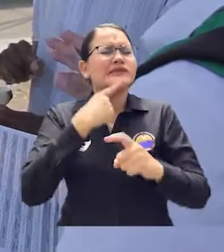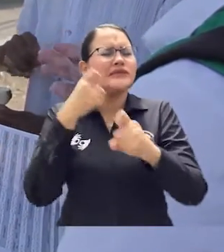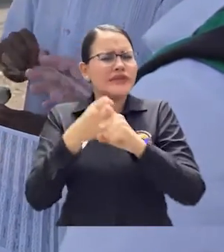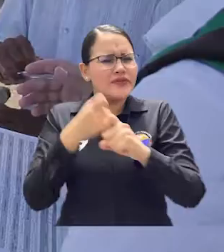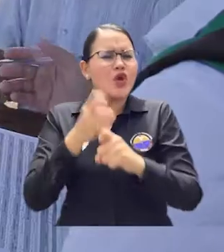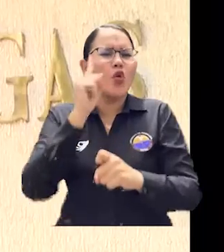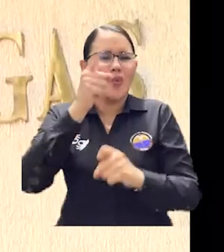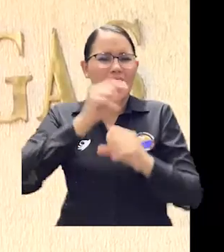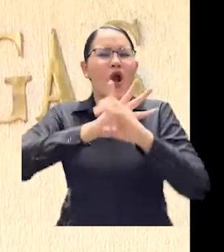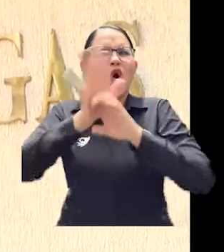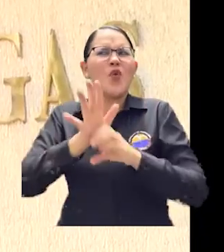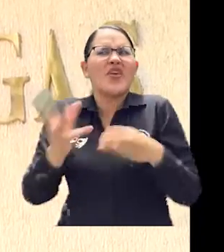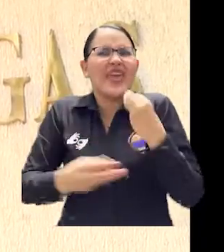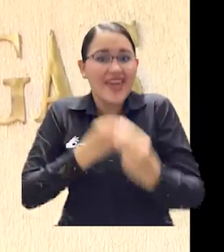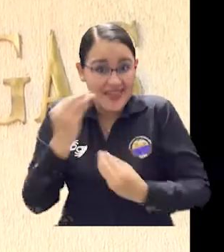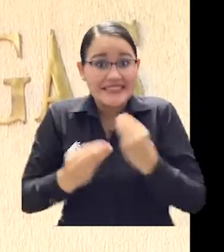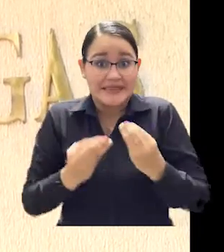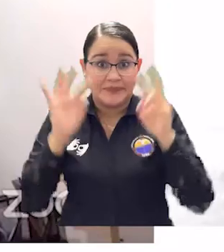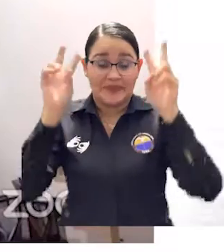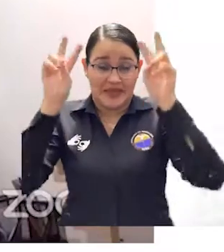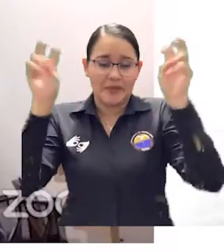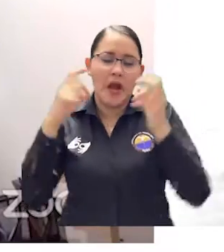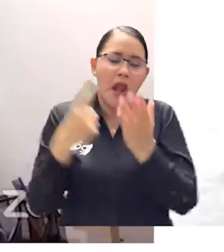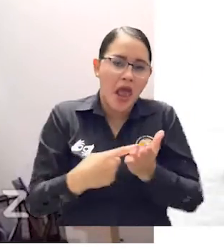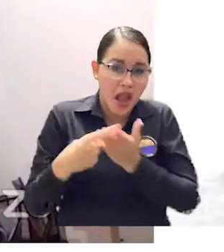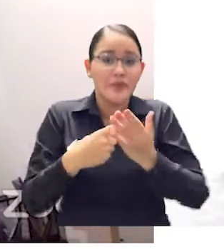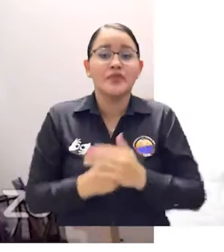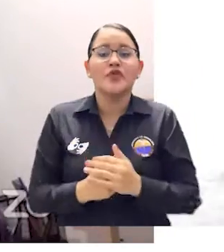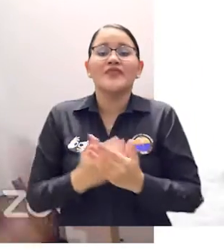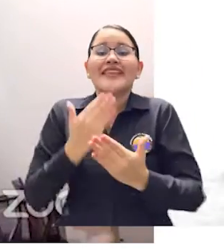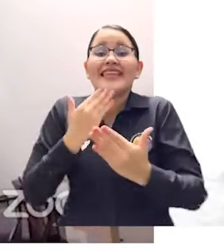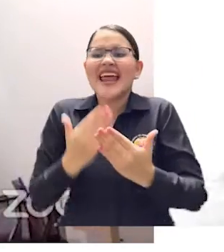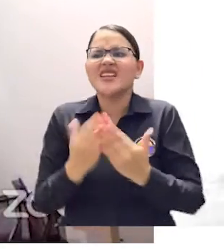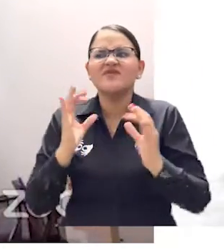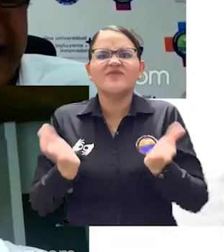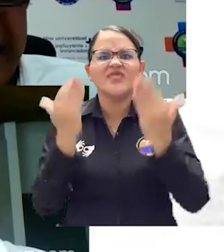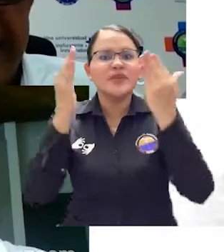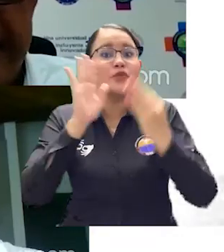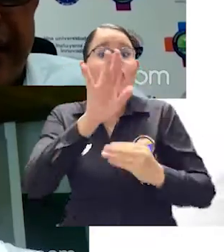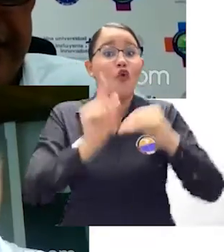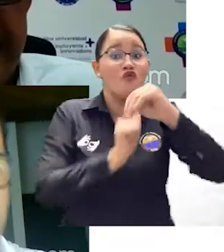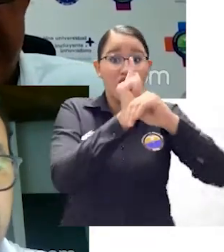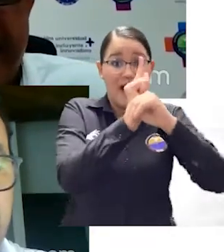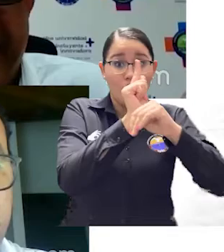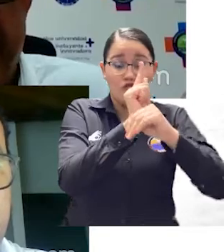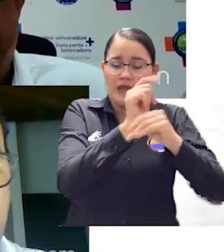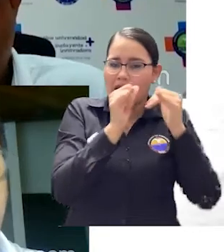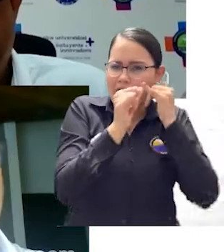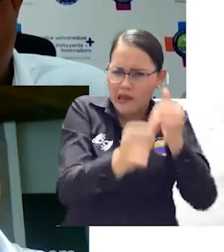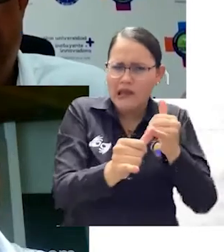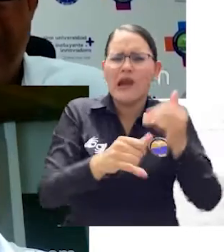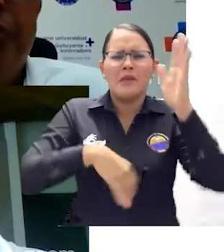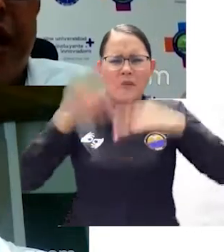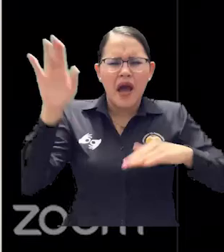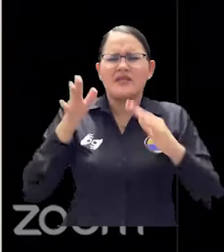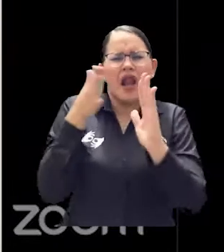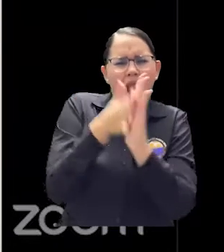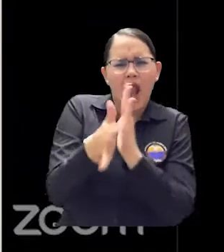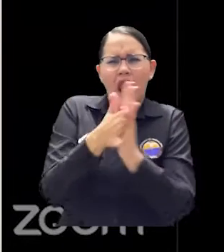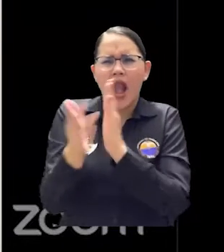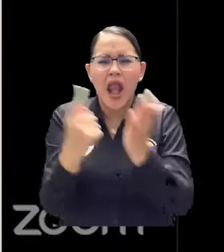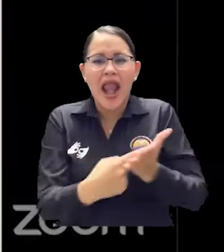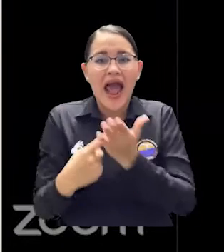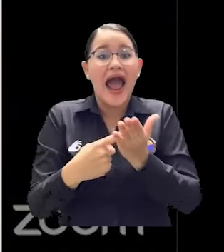de mitigación, la Universidad del Magdalena a través de la Facultad de Ingeniería realizó el lanzamiento de una de las nuevas apuestas en el área de